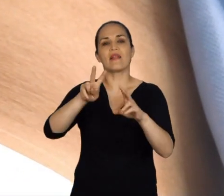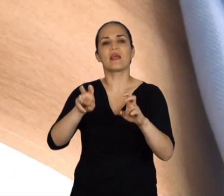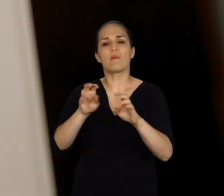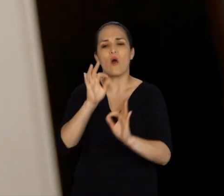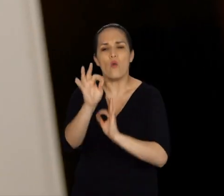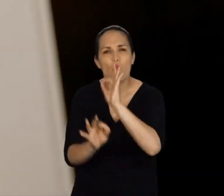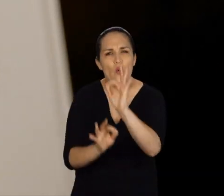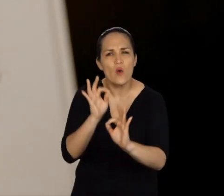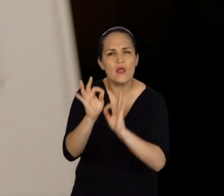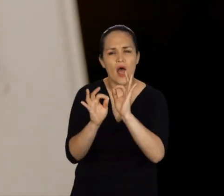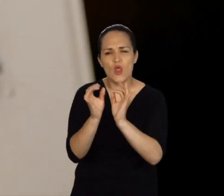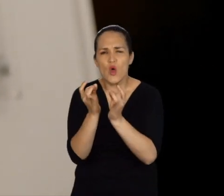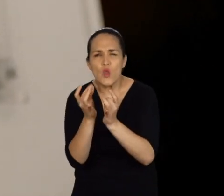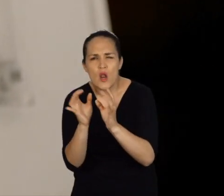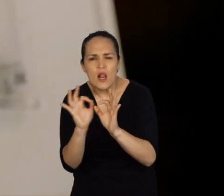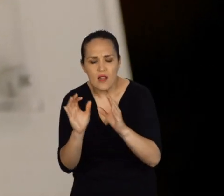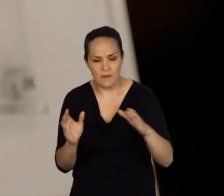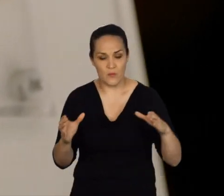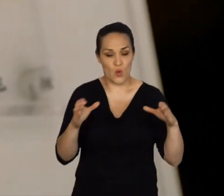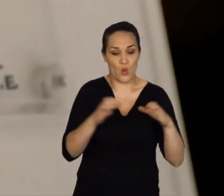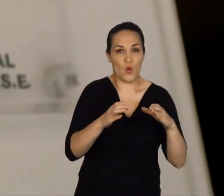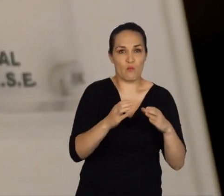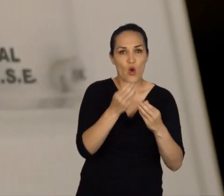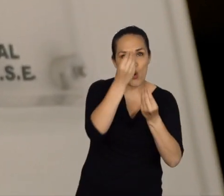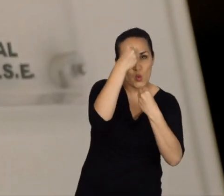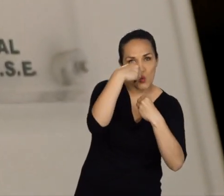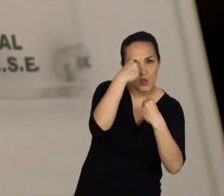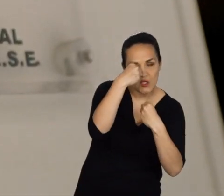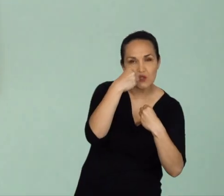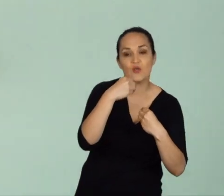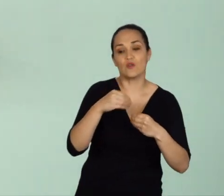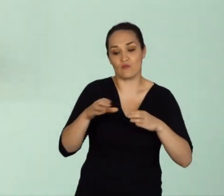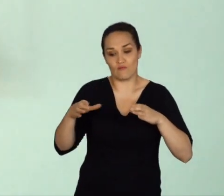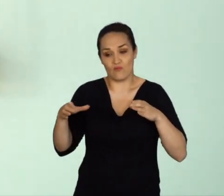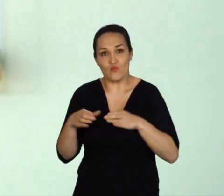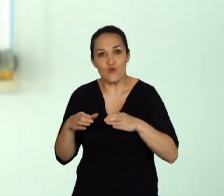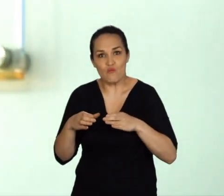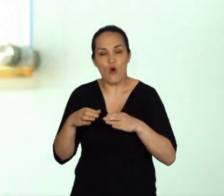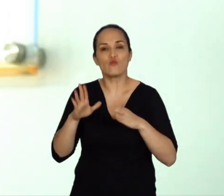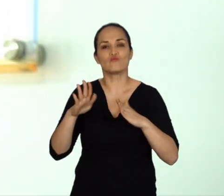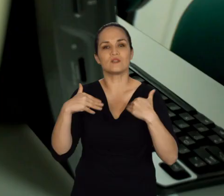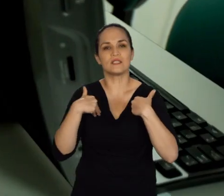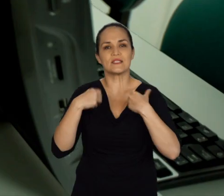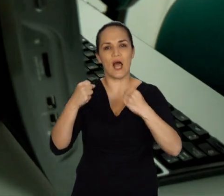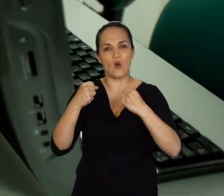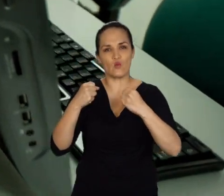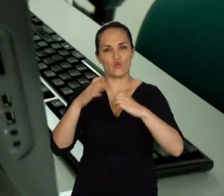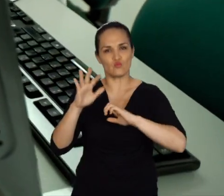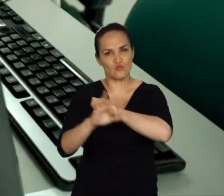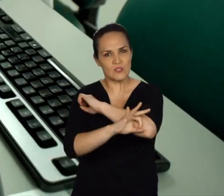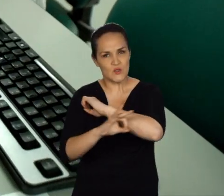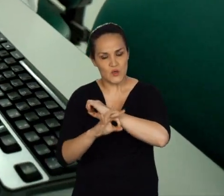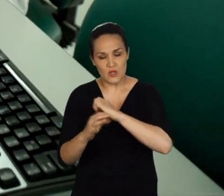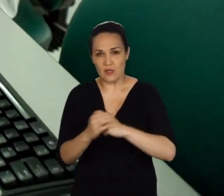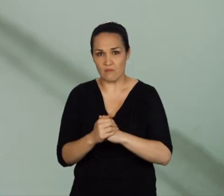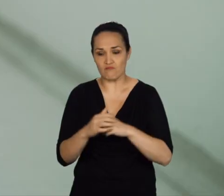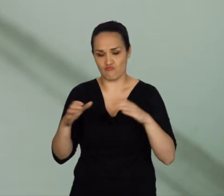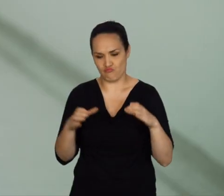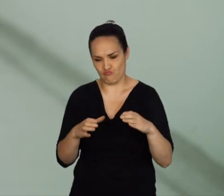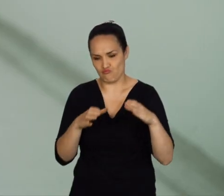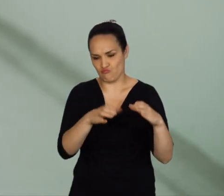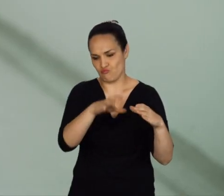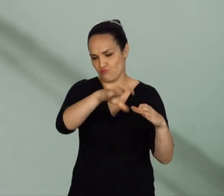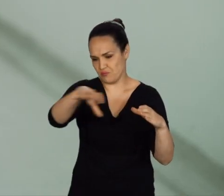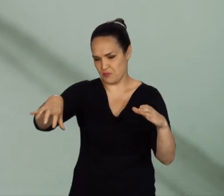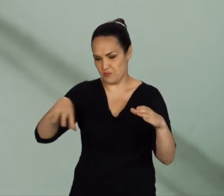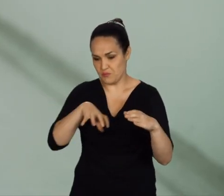cuidado paliativo, el grupo de nutrición y soporte metabólico y el grupo de salud mental. Hay otras áreas que no forman parte